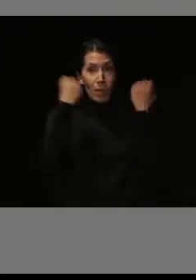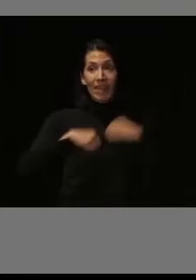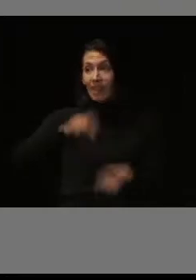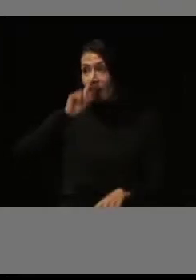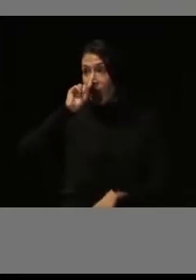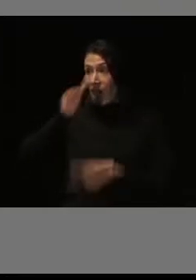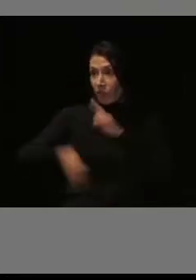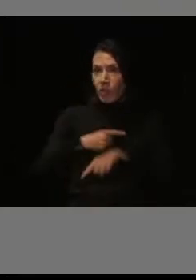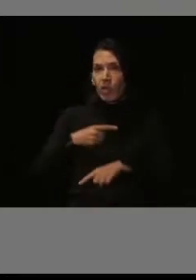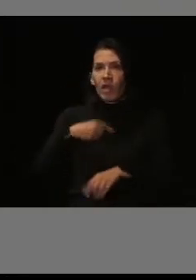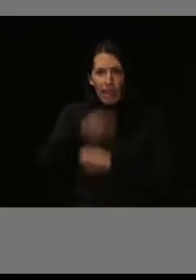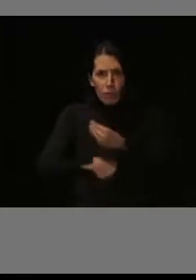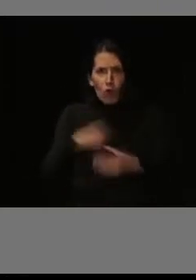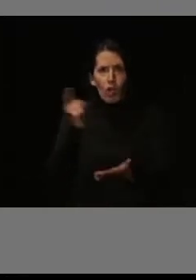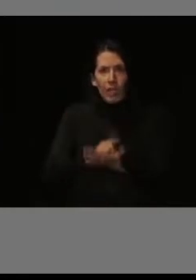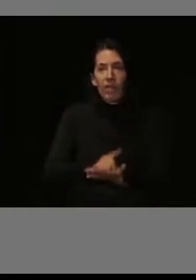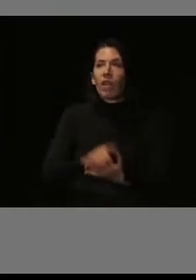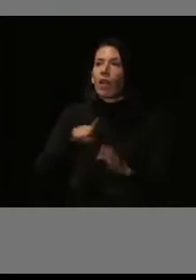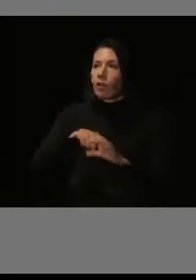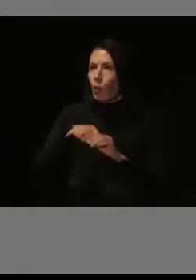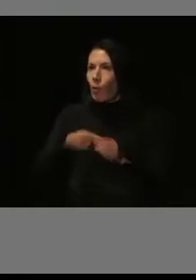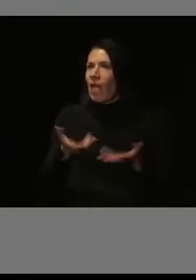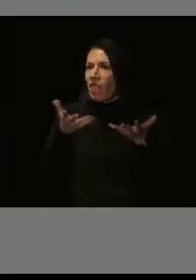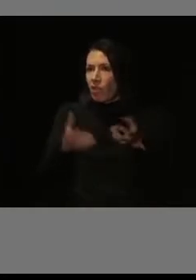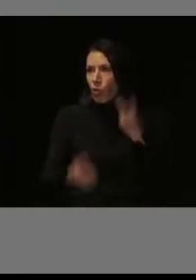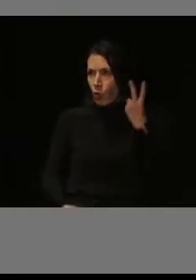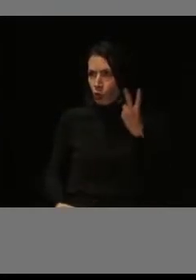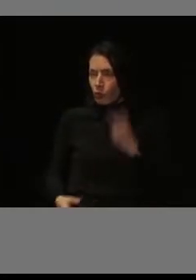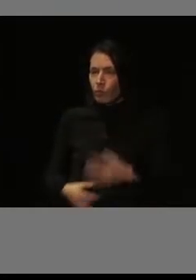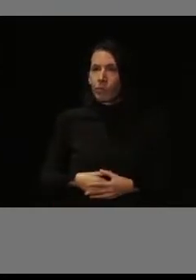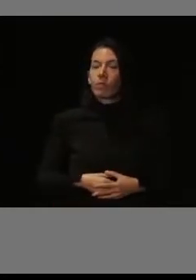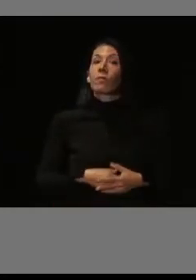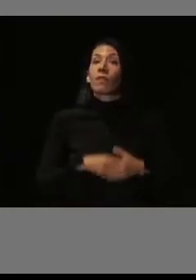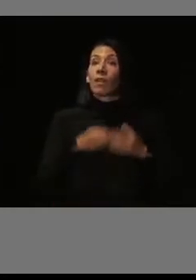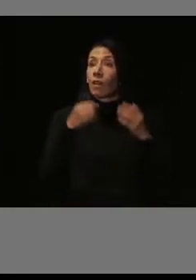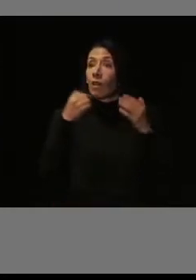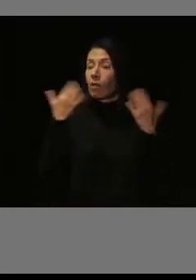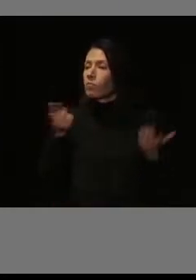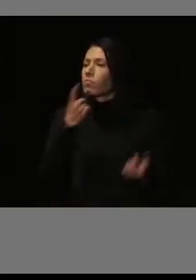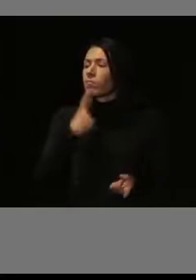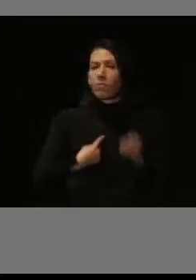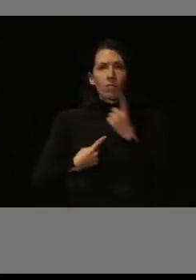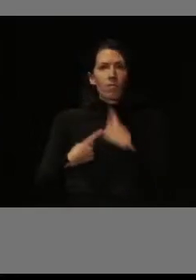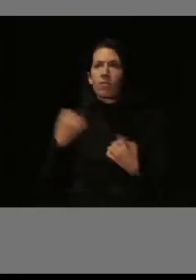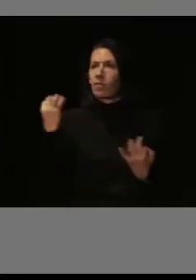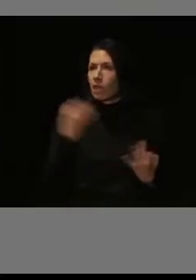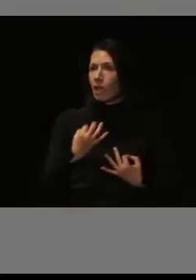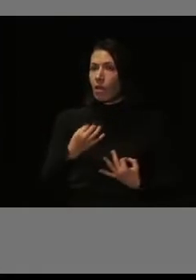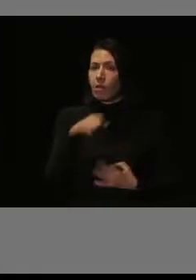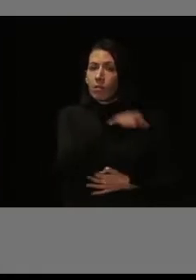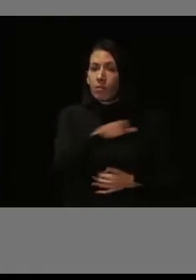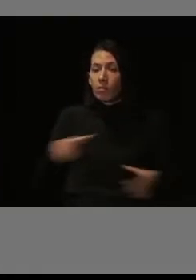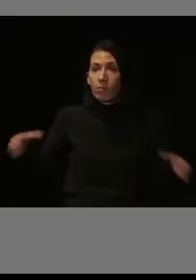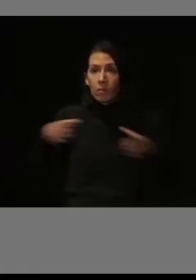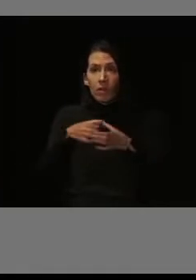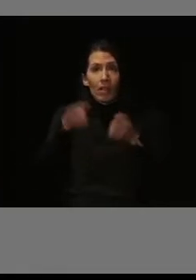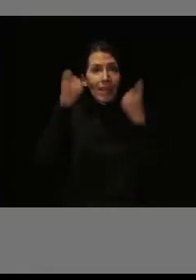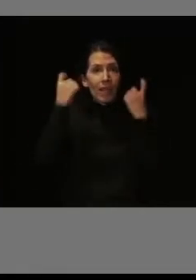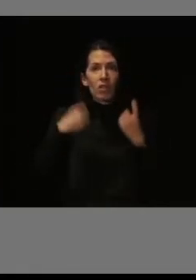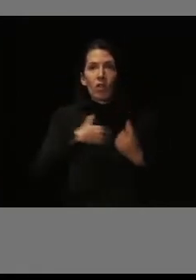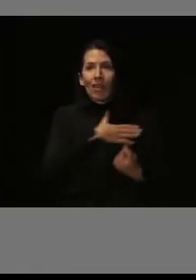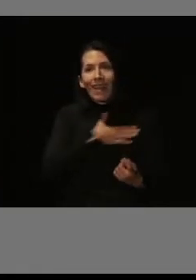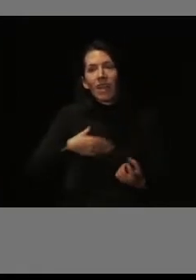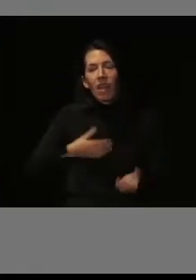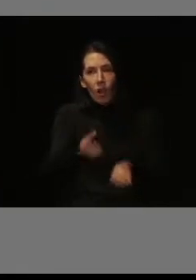siguiente repetimos, en este caso con dos plazas, y nos decían que los alumnos, queríamos